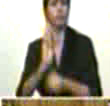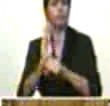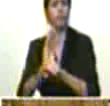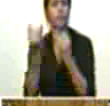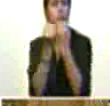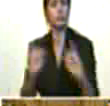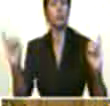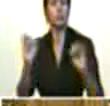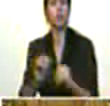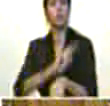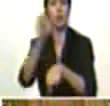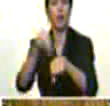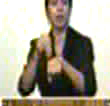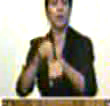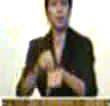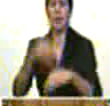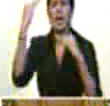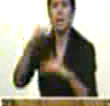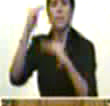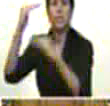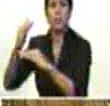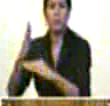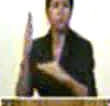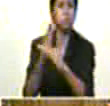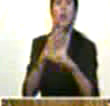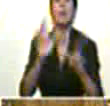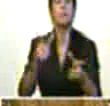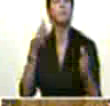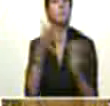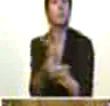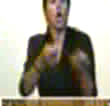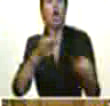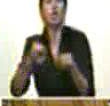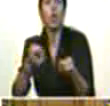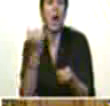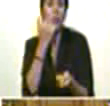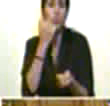que ponga límites a la especulación y el aumento de los precios desmedidos